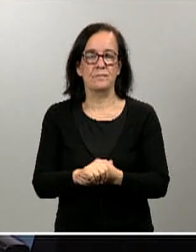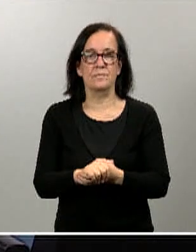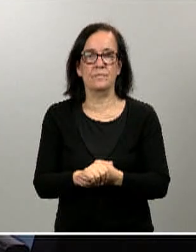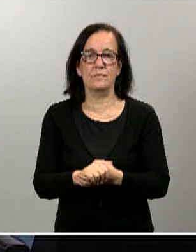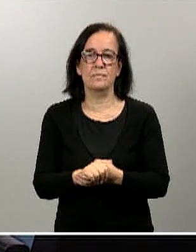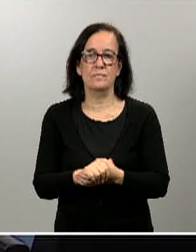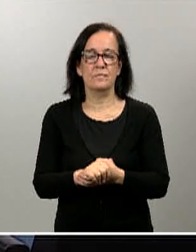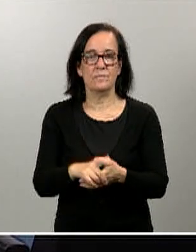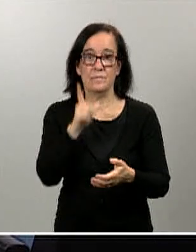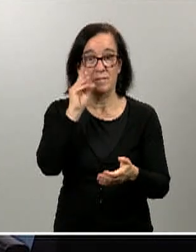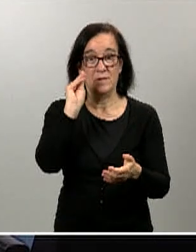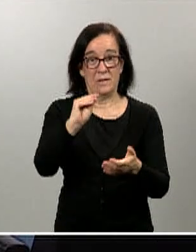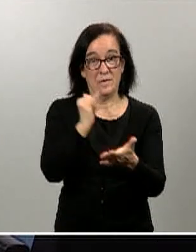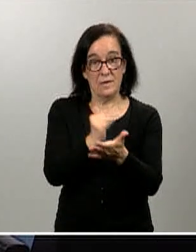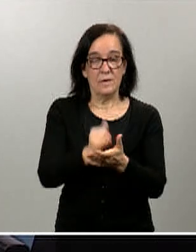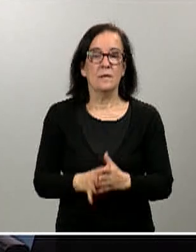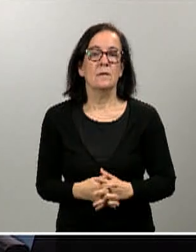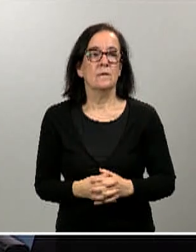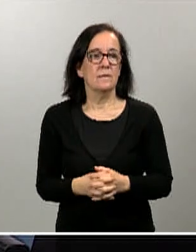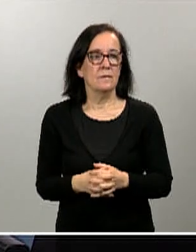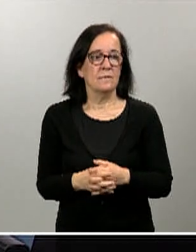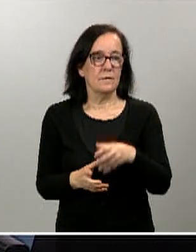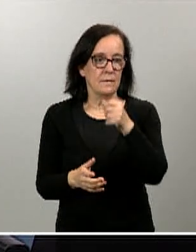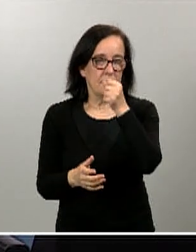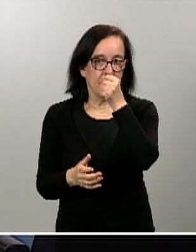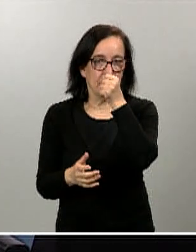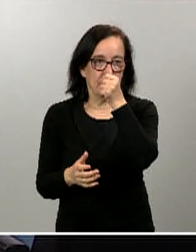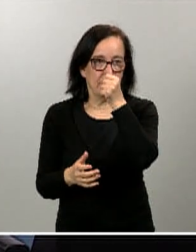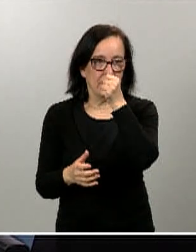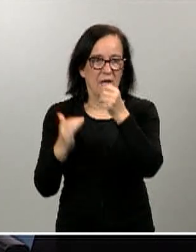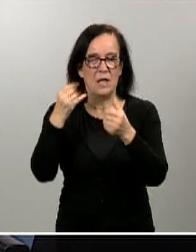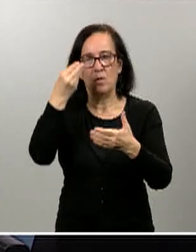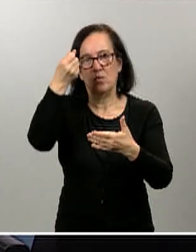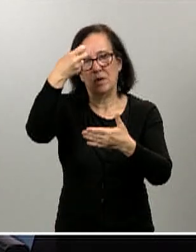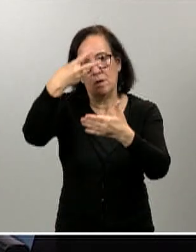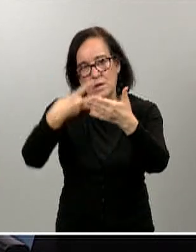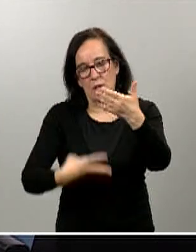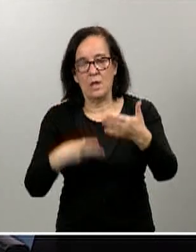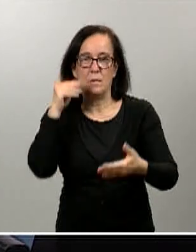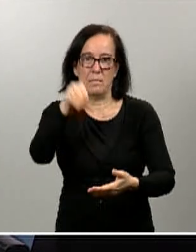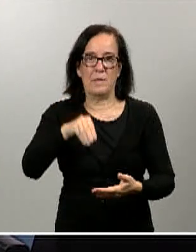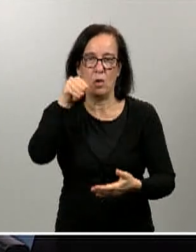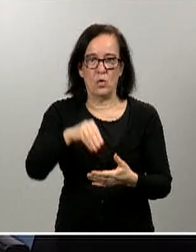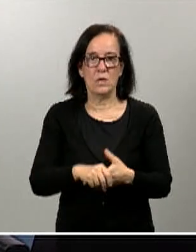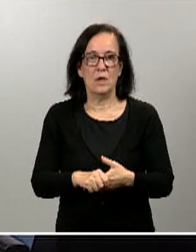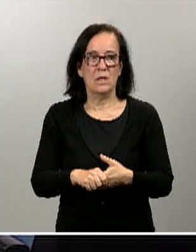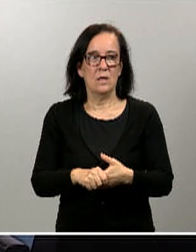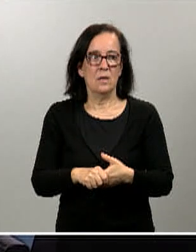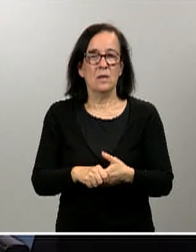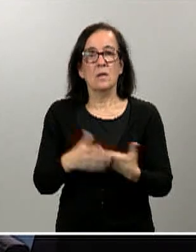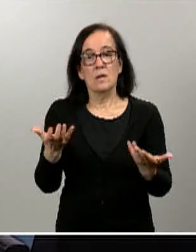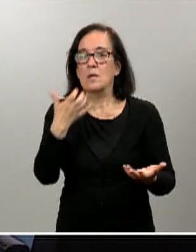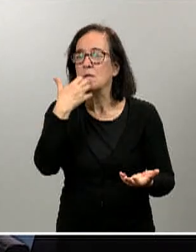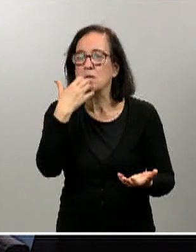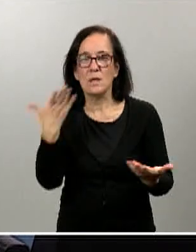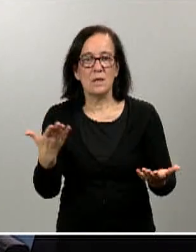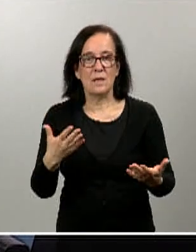hay muchas preguntas acerca de esto. En todo caso, por ejemplo, la sexta